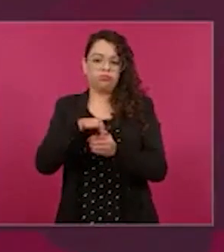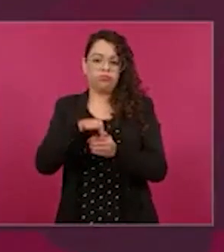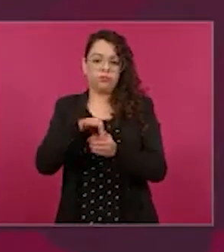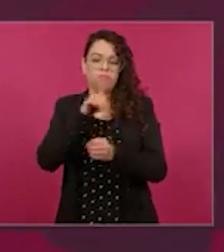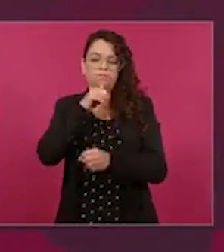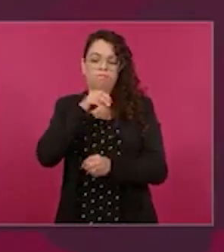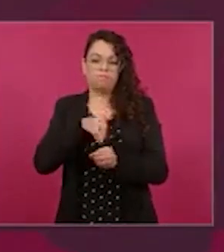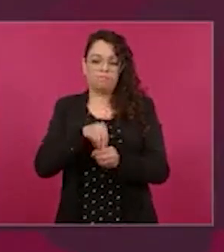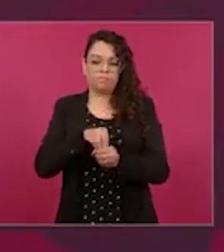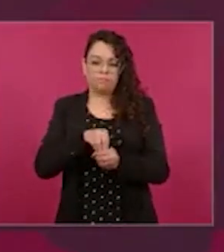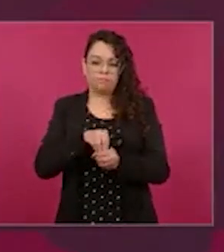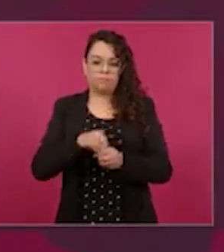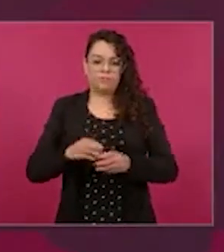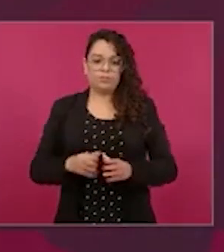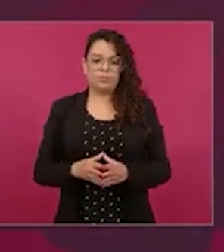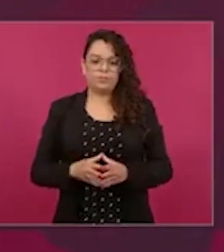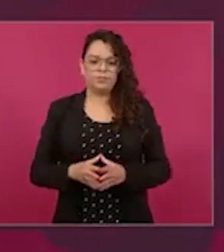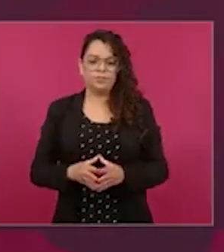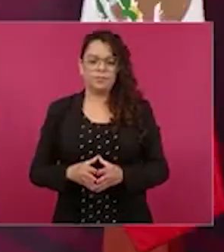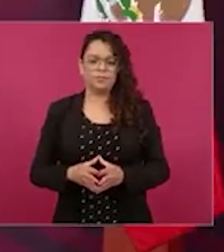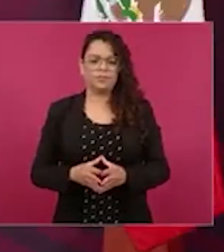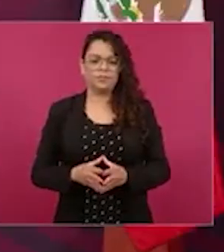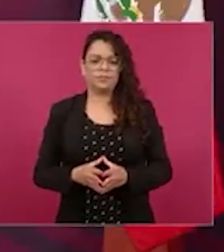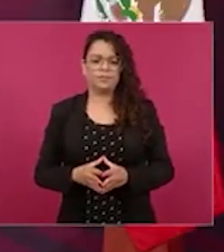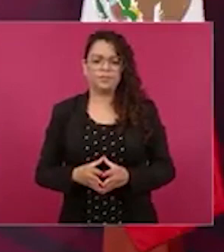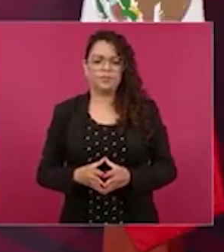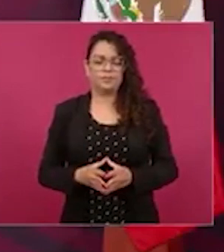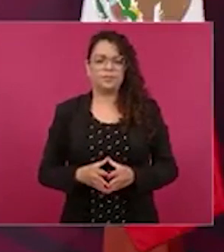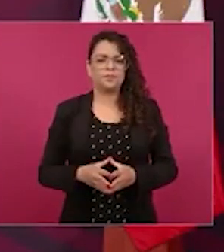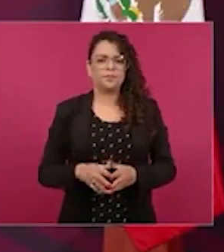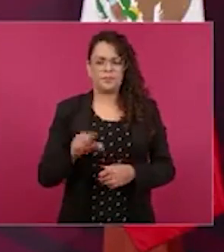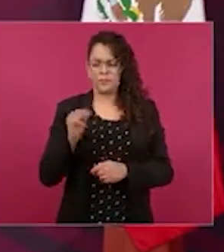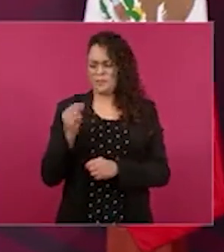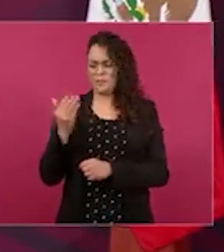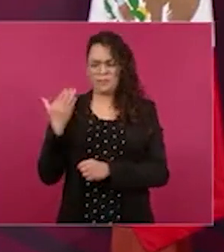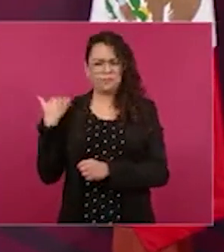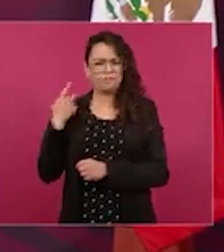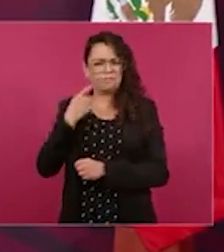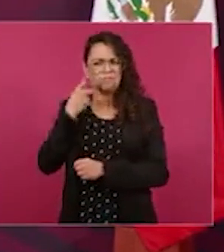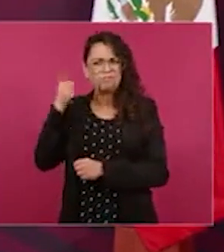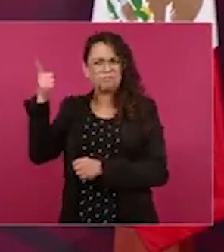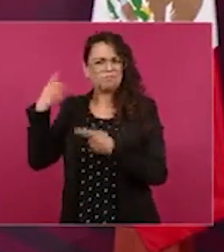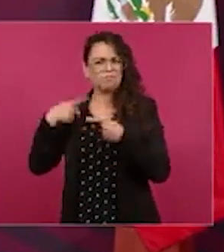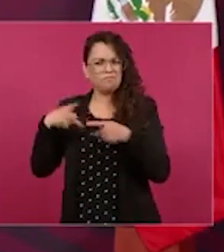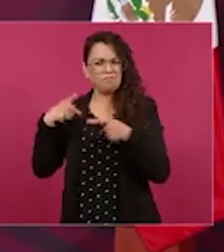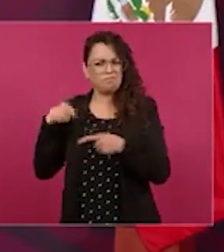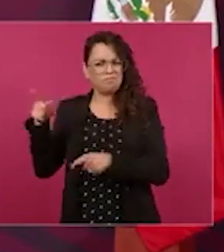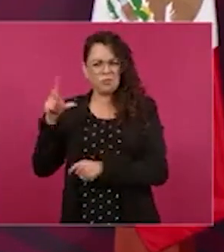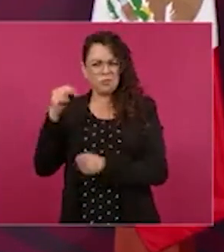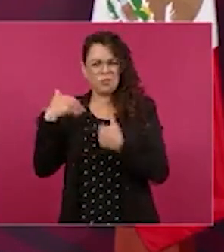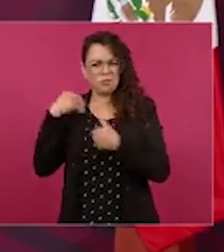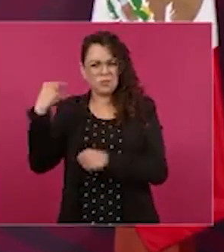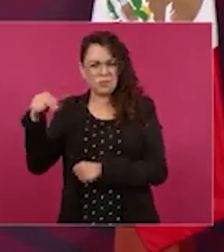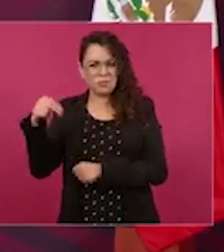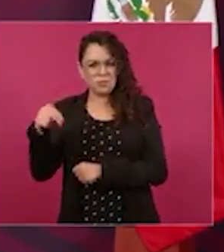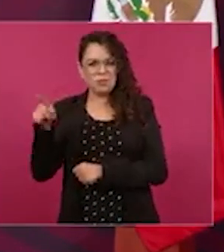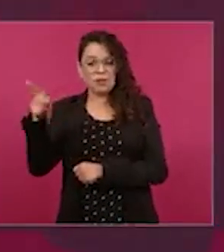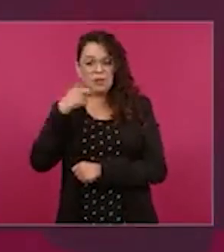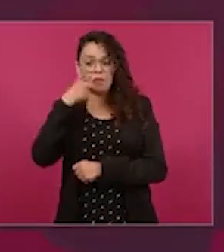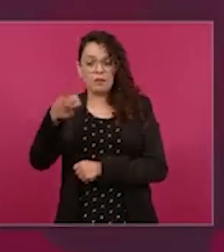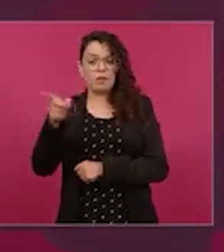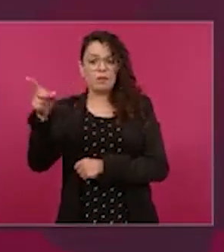mitoski que dijo que esa forma de consulta